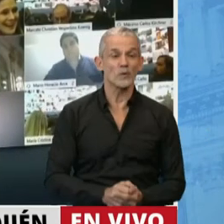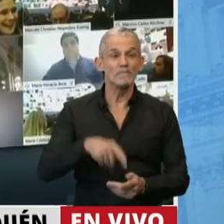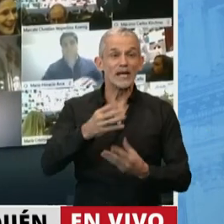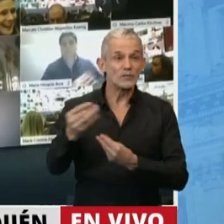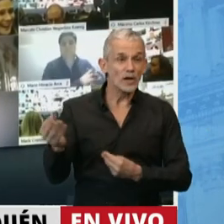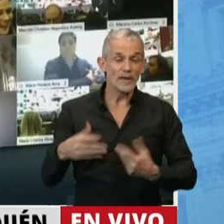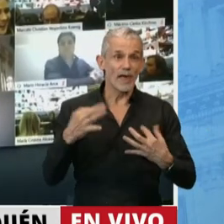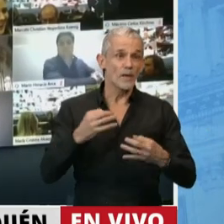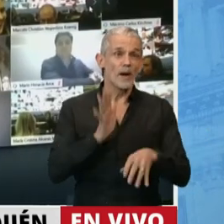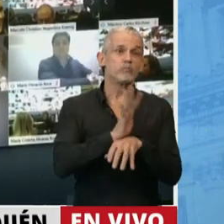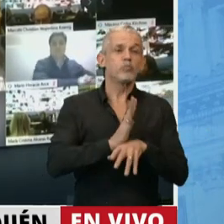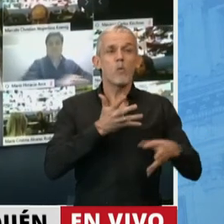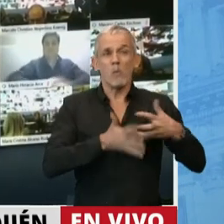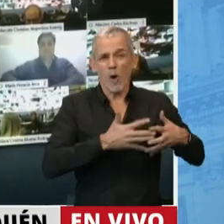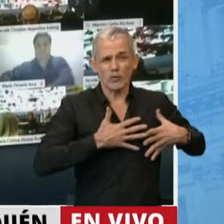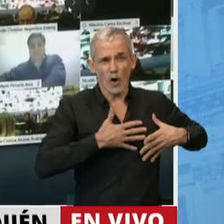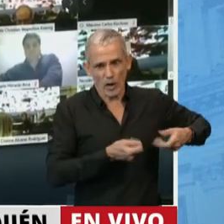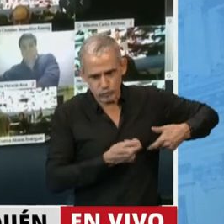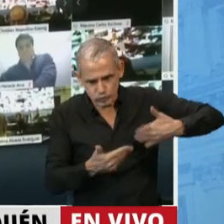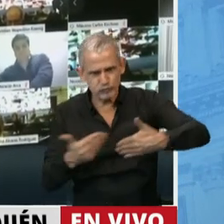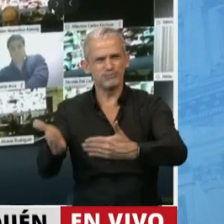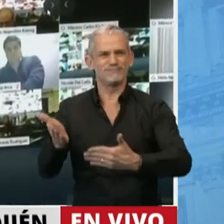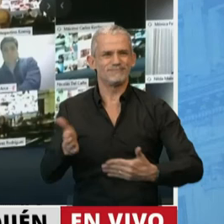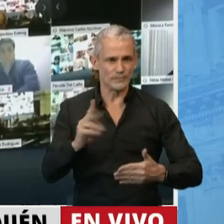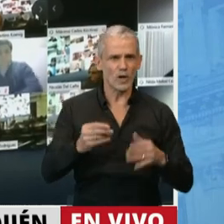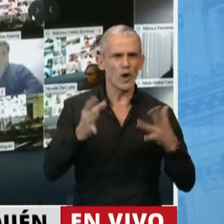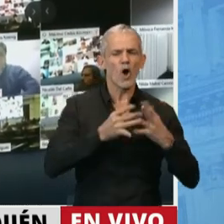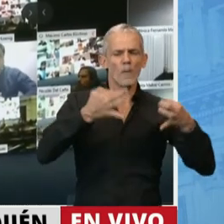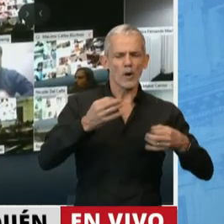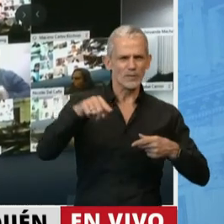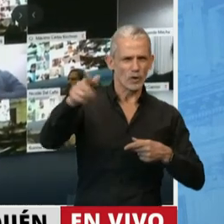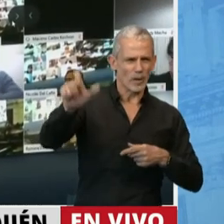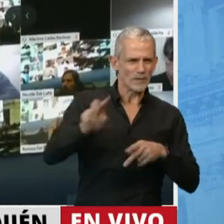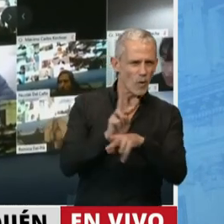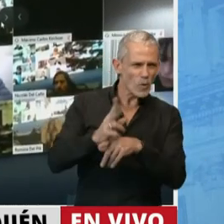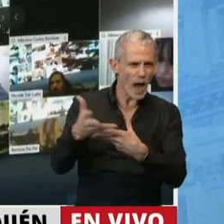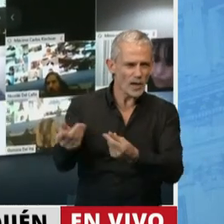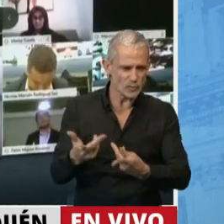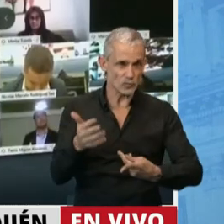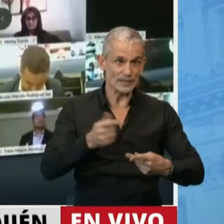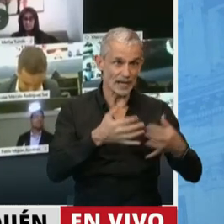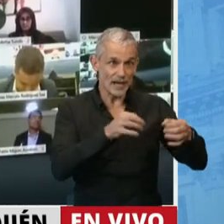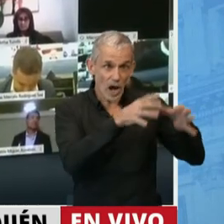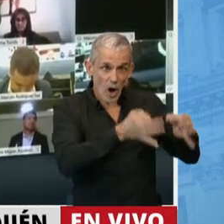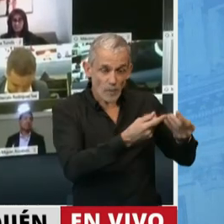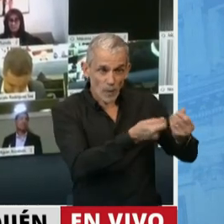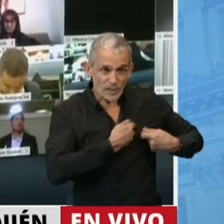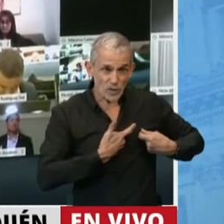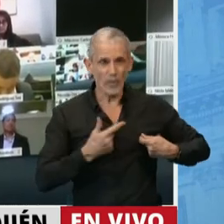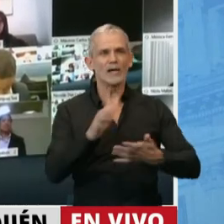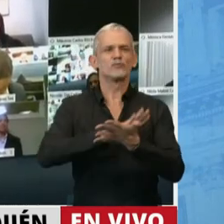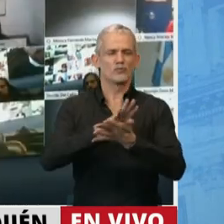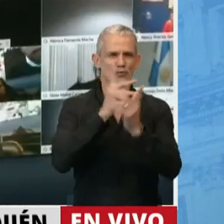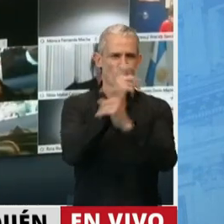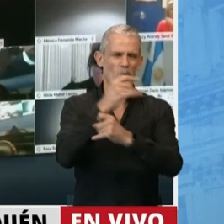debe ser nuestro motor en este momento. Tenemos un compromiso con el otro y ese compromiso es el que va a permitirnos superar esta